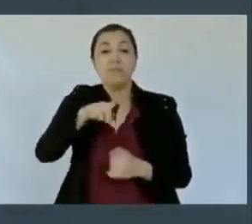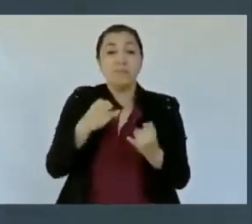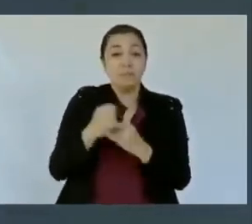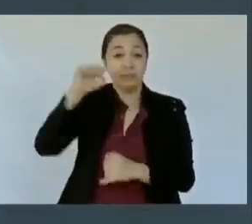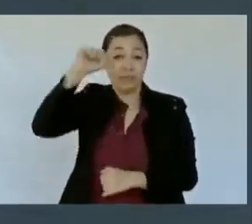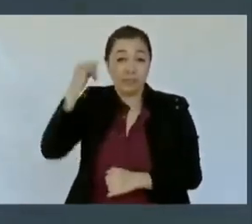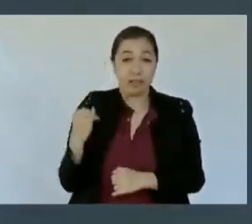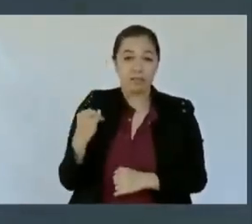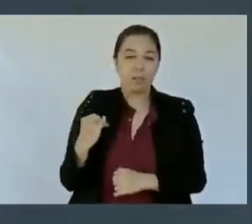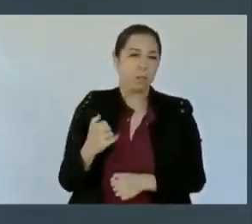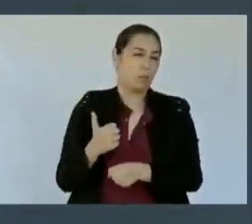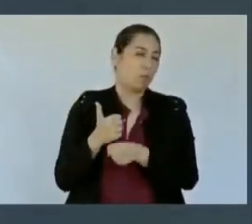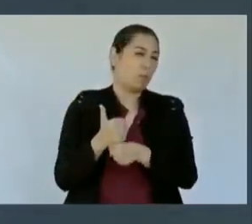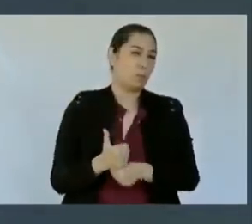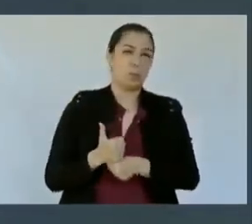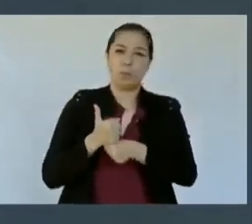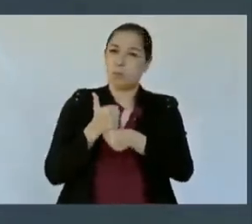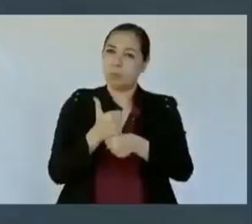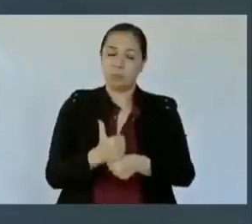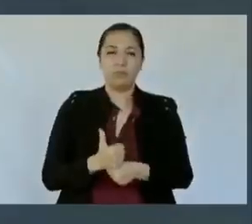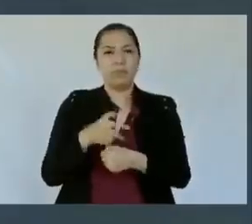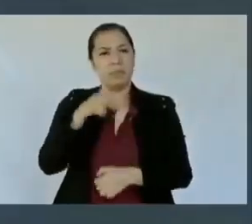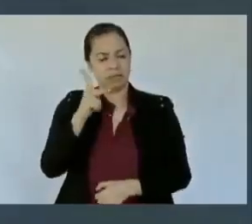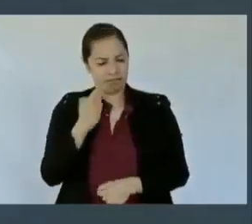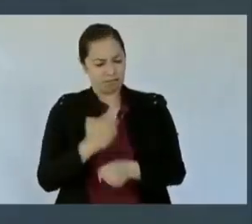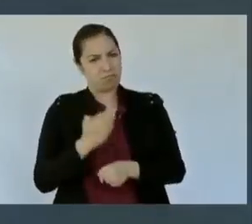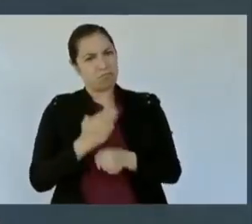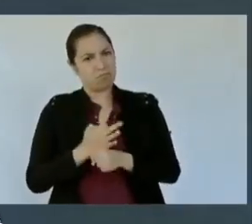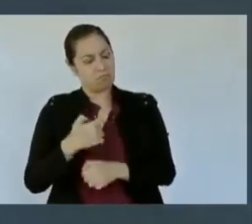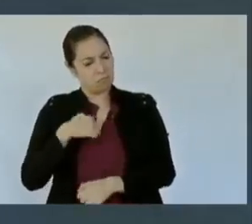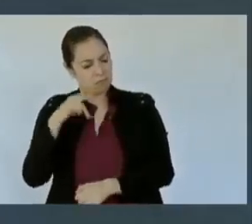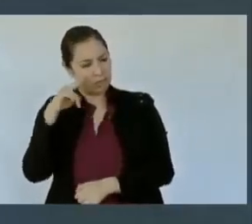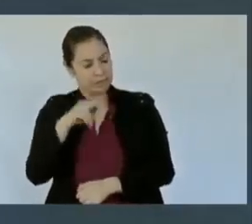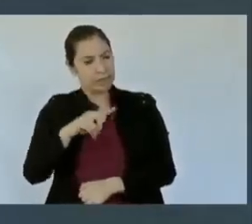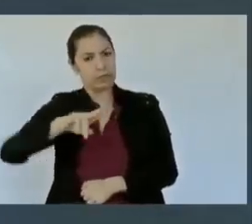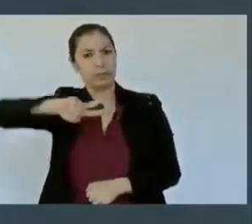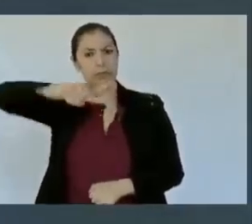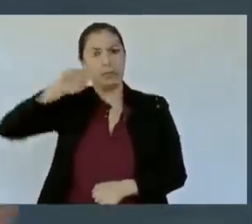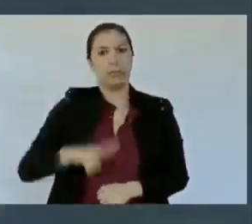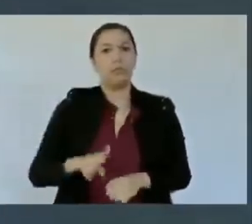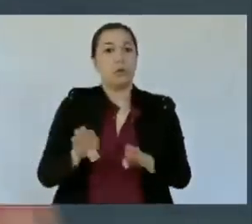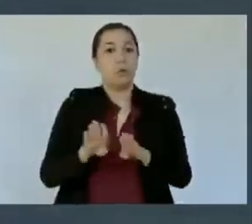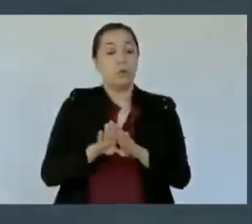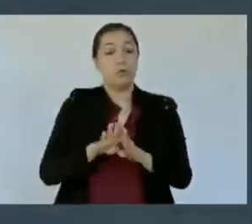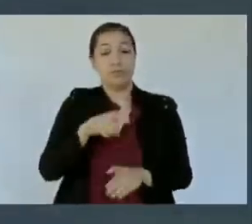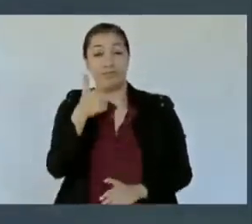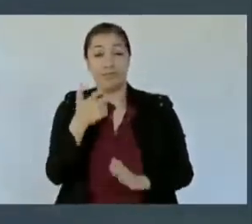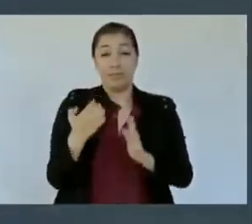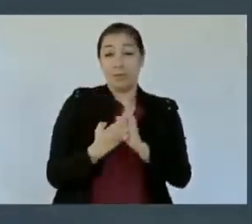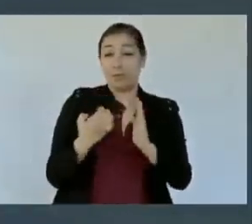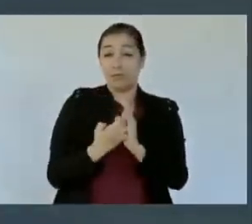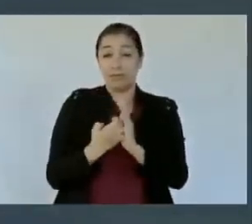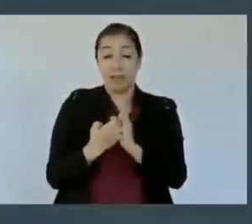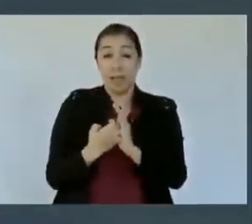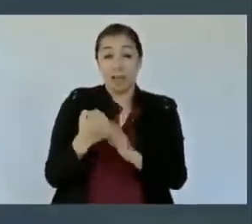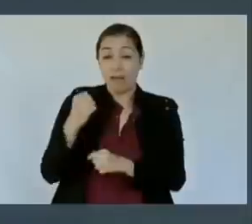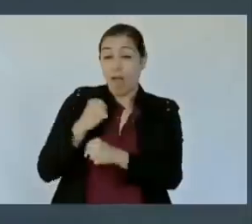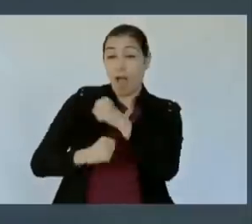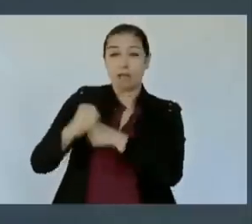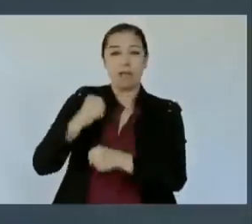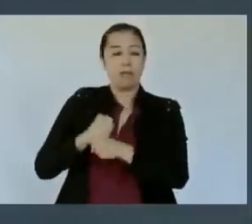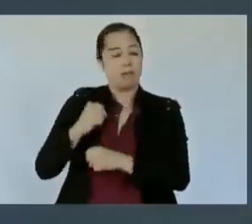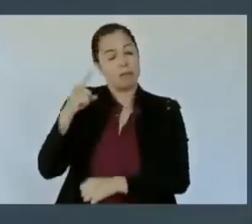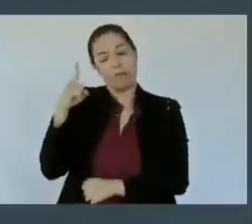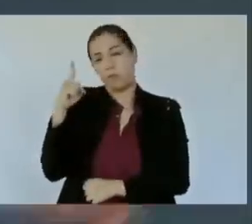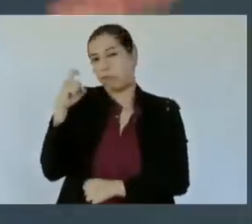sufrido mucho, pero ver ahorita realmente también cómo la economía durante años, pues ha sido muy